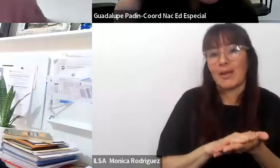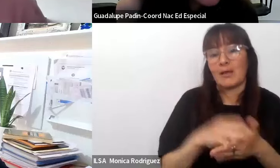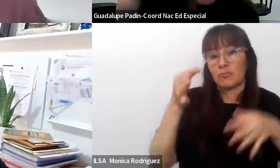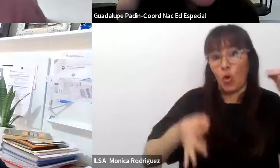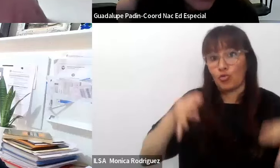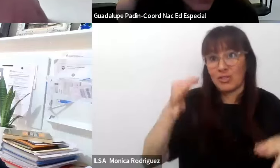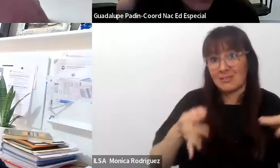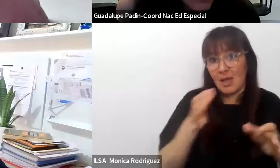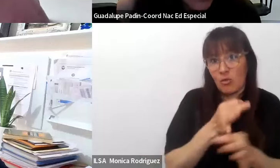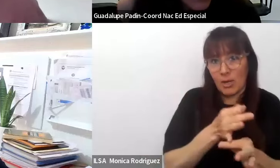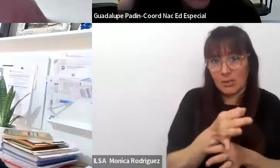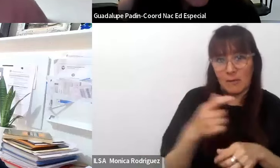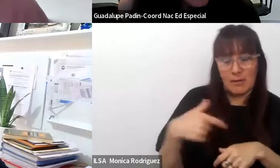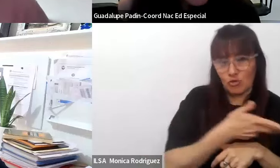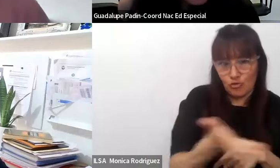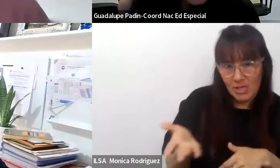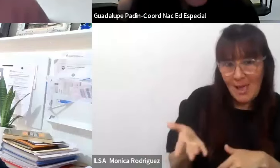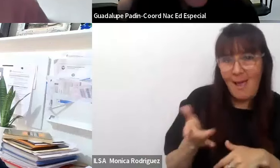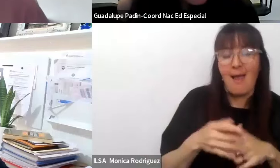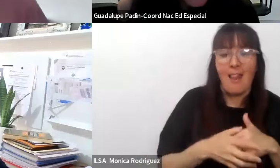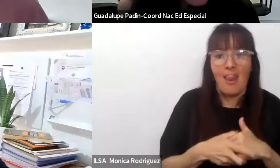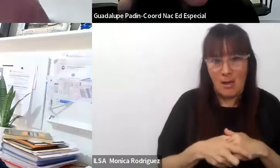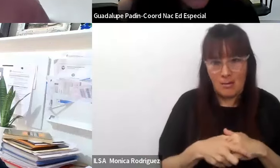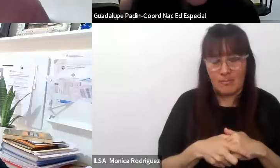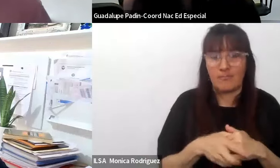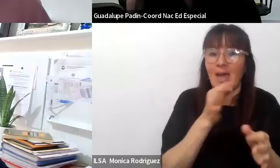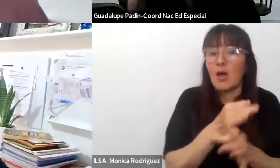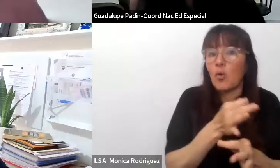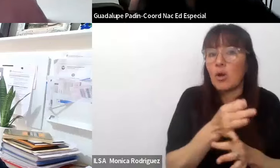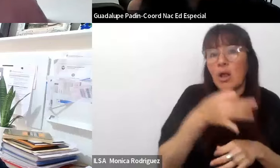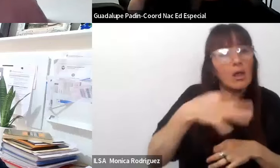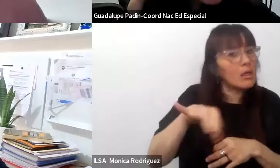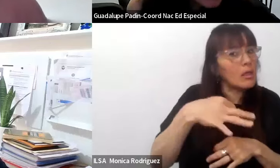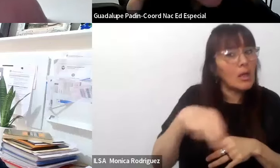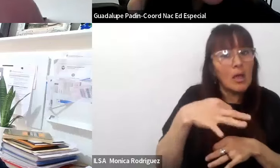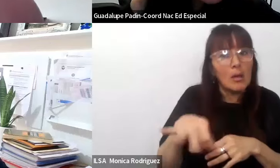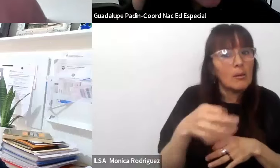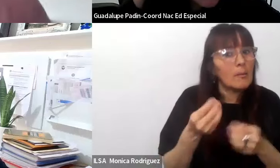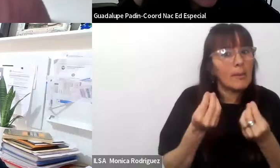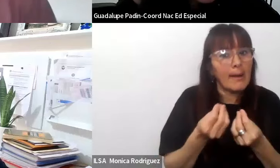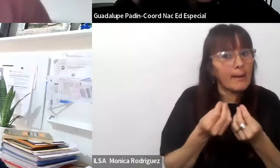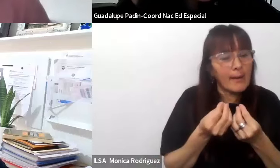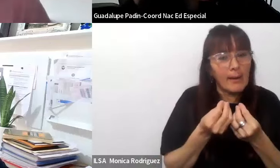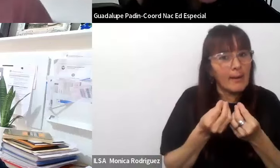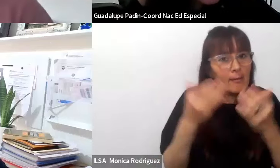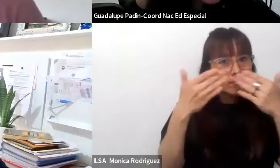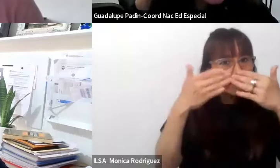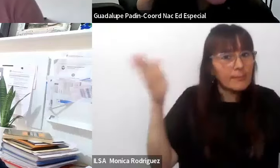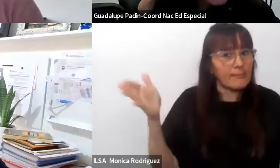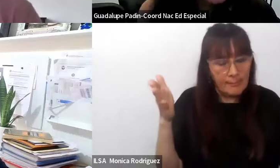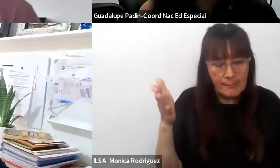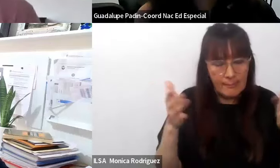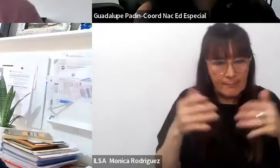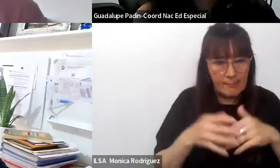educativa y social que tiene que primar en la escuela que la escuela tiene que estar para abrir los mundos a cada uno de los que ahí la habitan